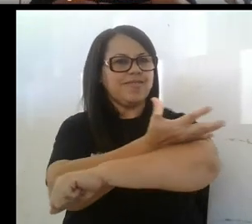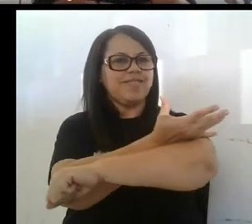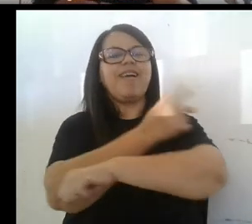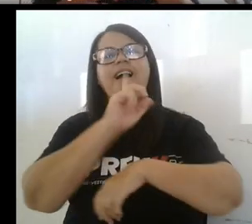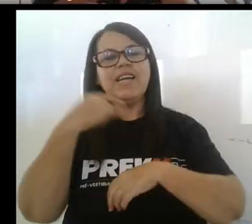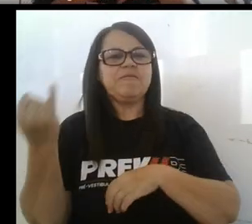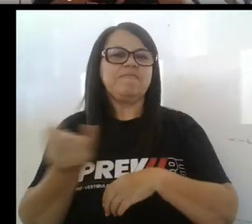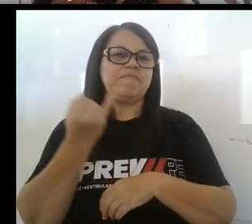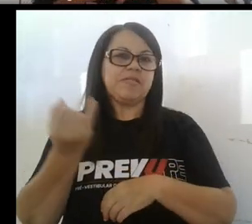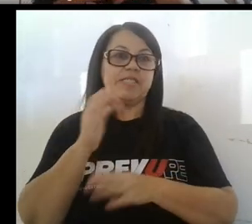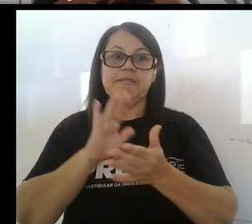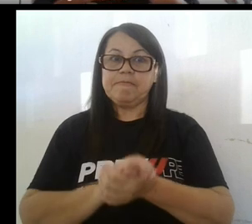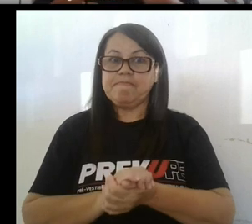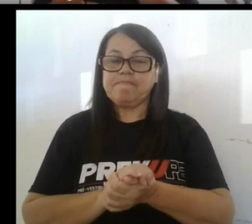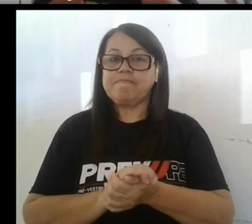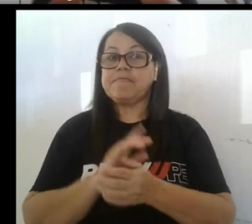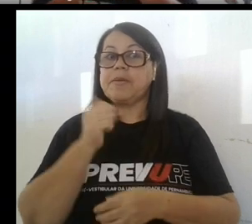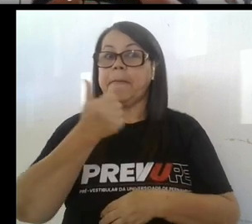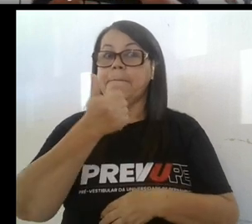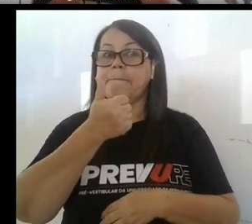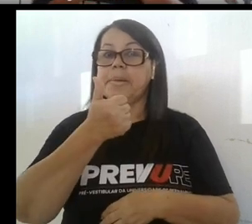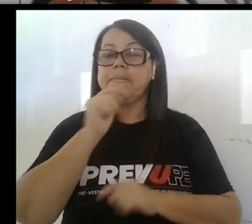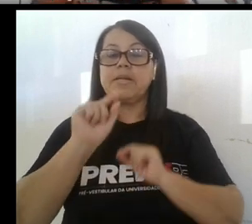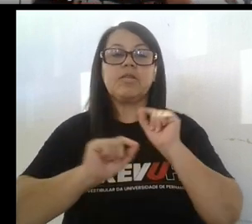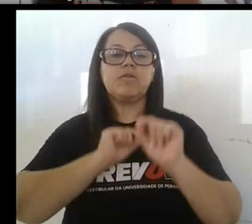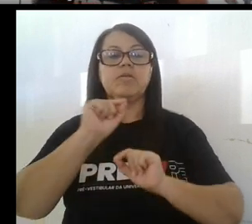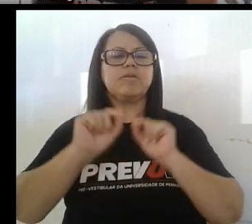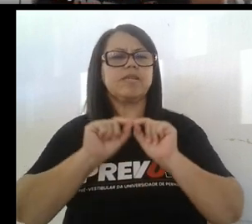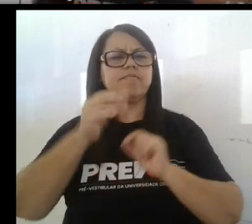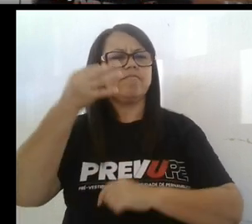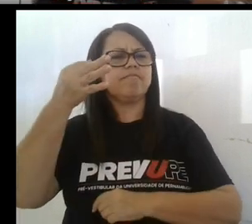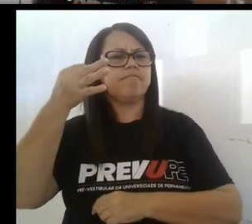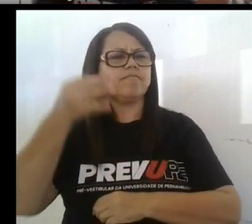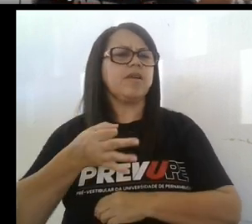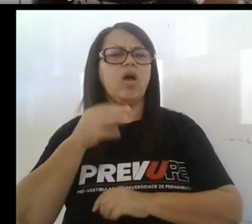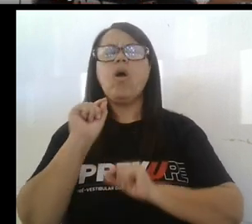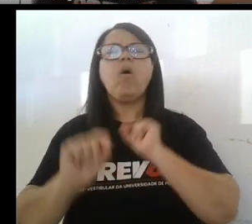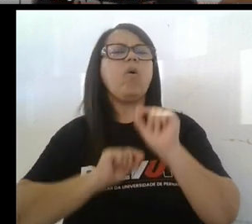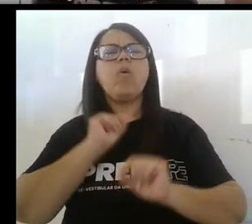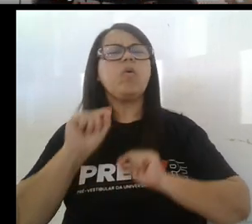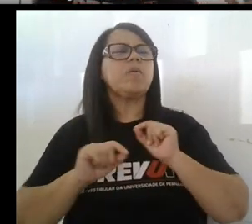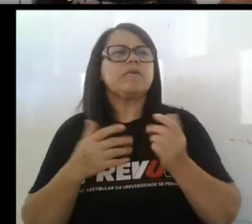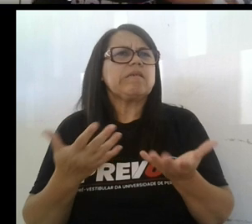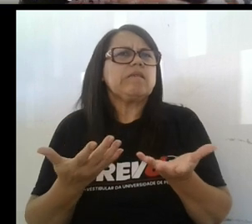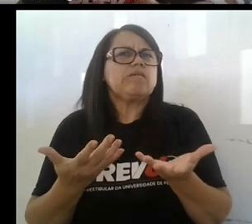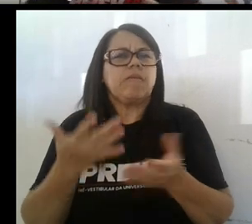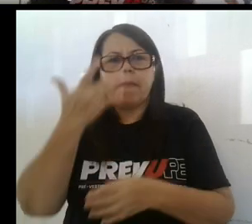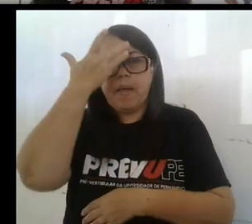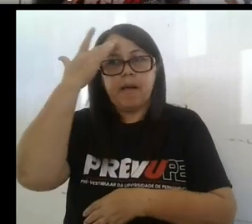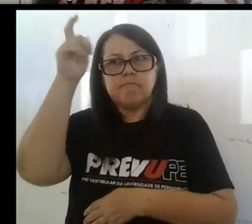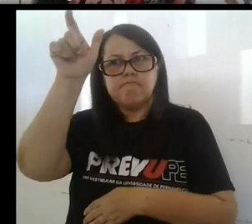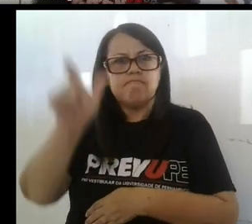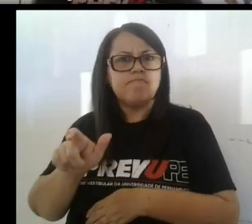son muy importantes. Primero, la asertividad. ¿Qué es ser asertivo? Una